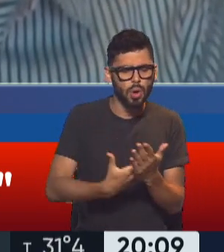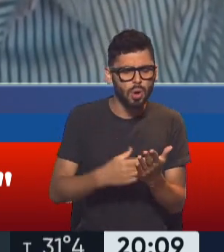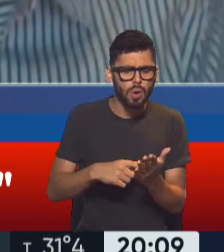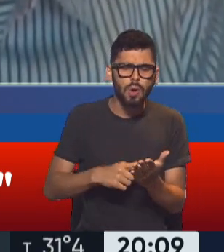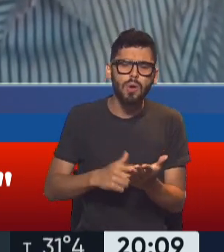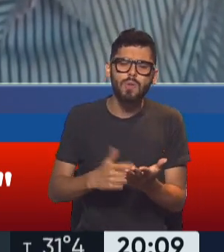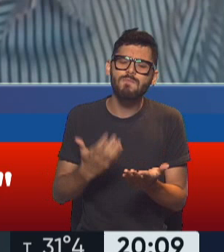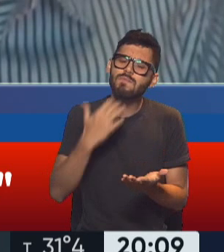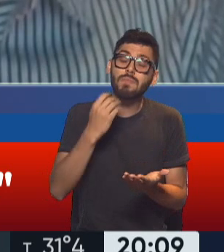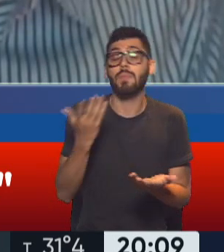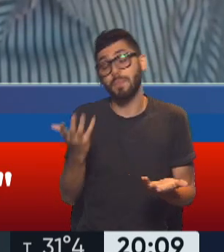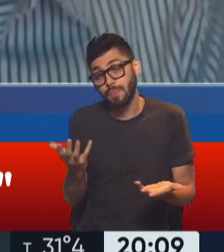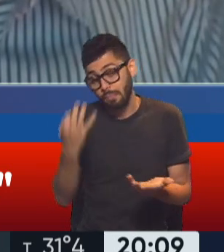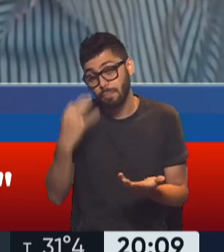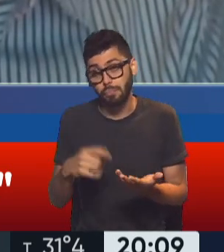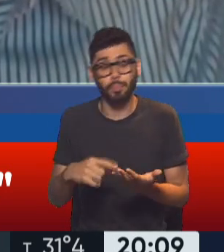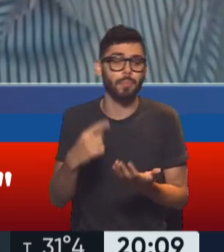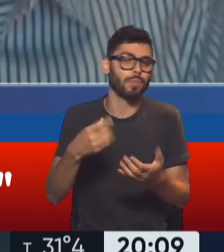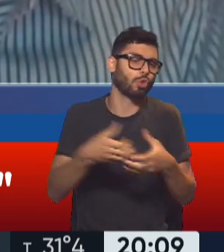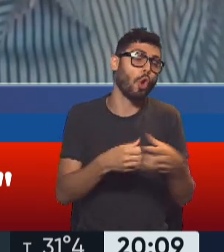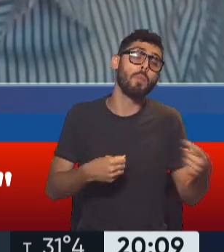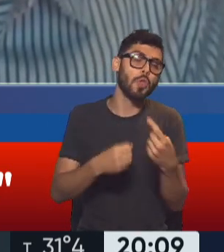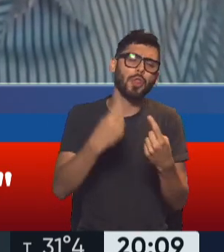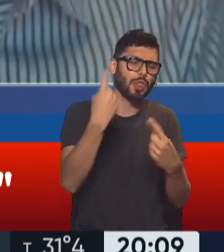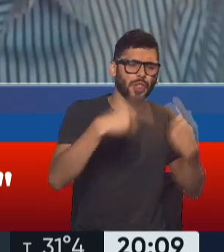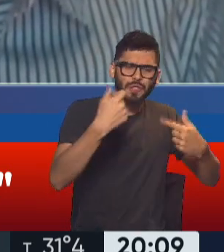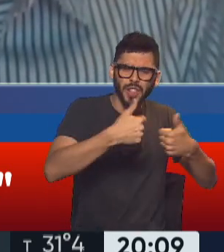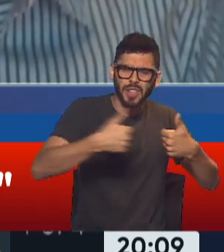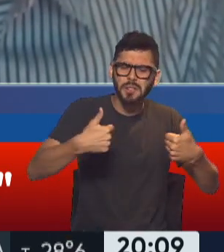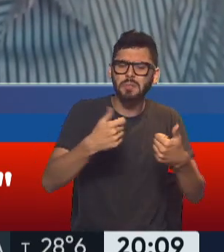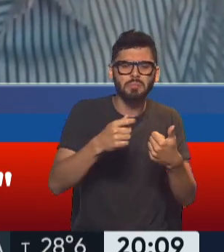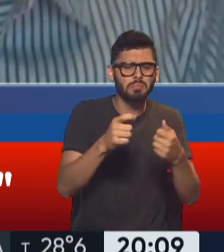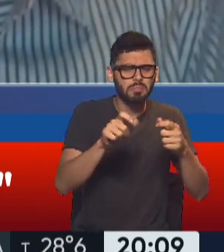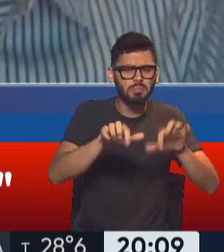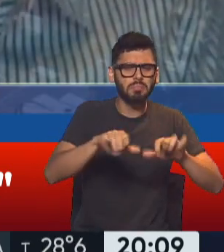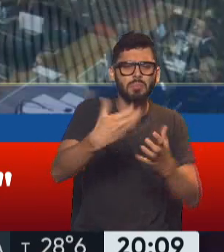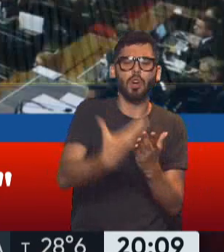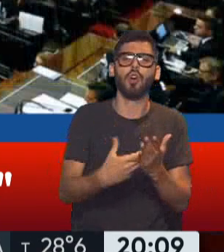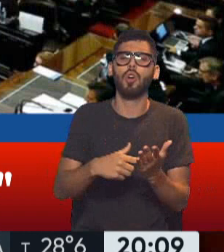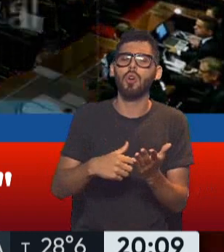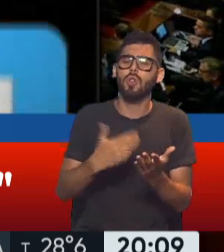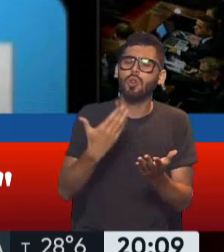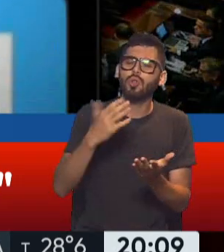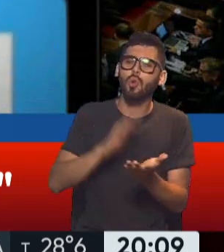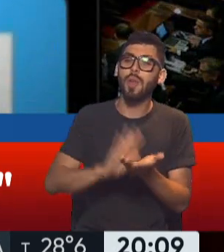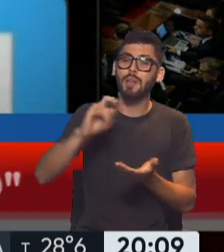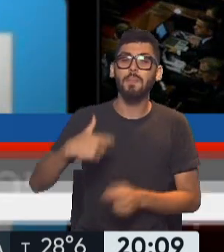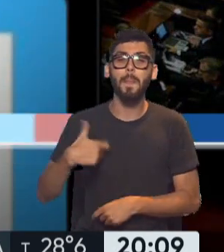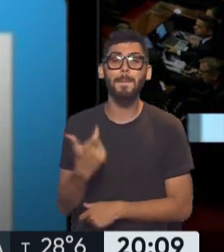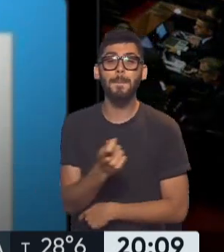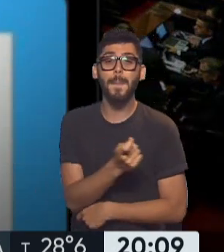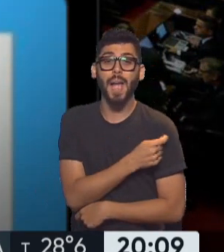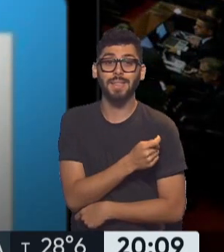alguna forma, se entiende que son varios actores de la oposición, pero un comunicado que se ha hecho sobre el pase sanitario.